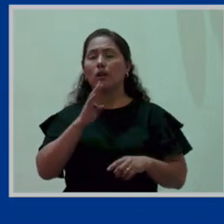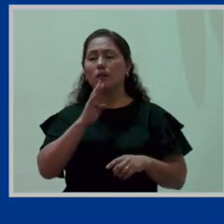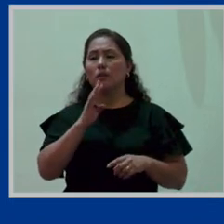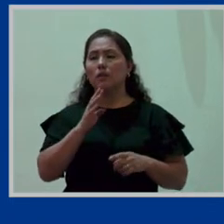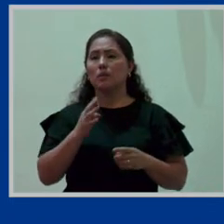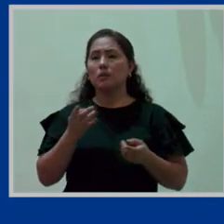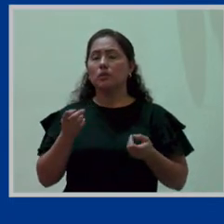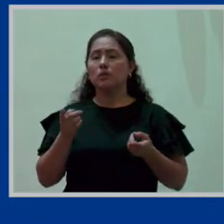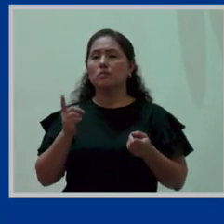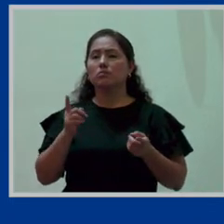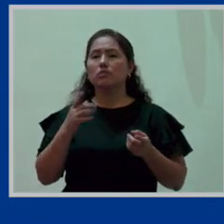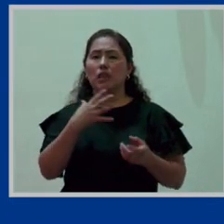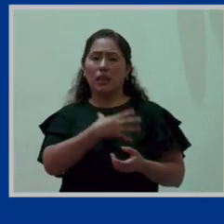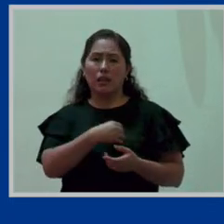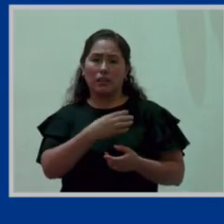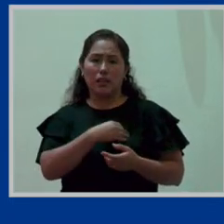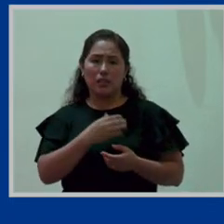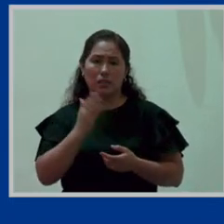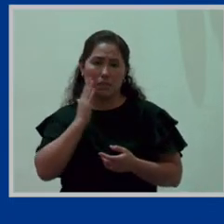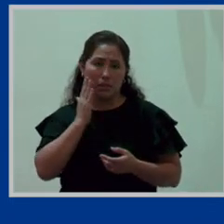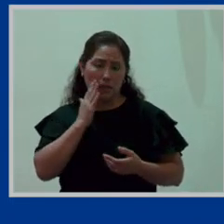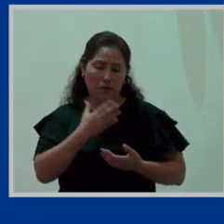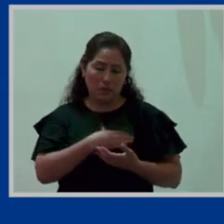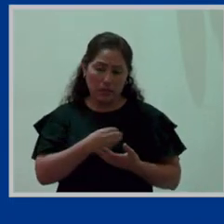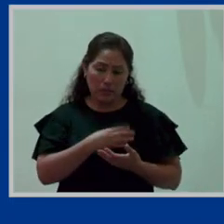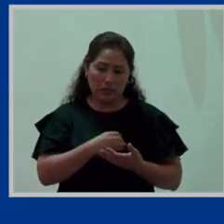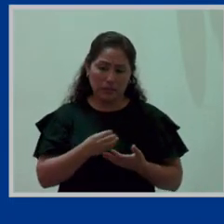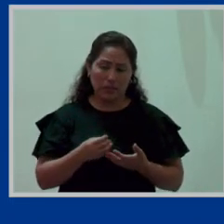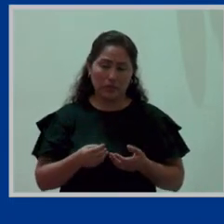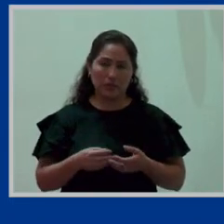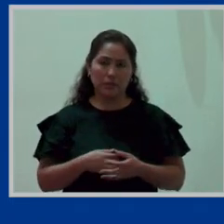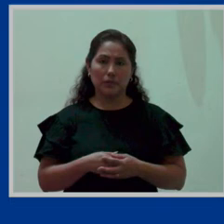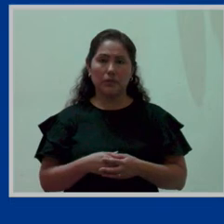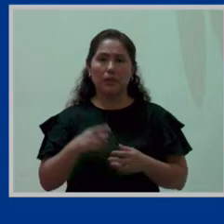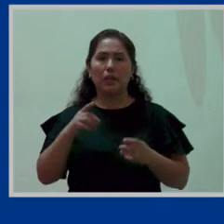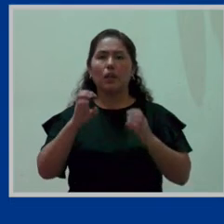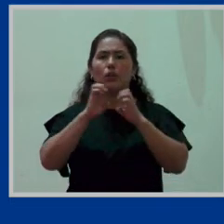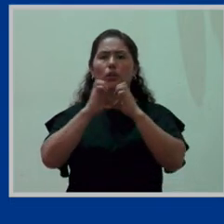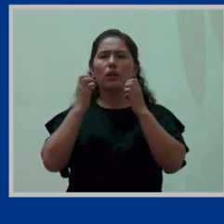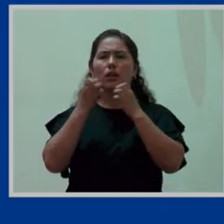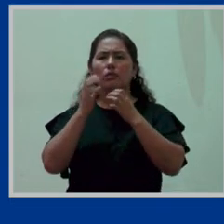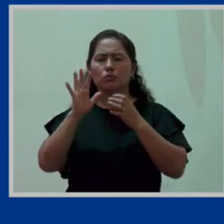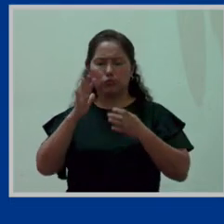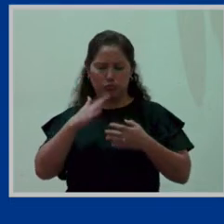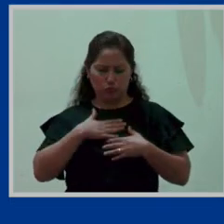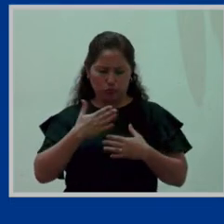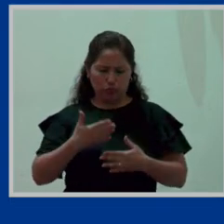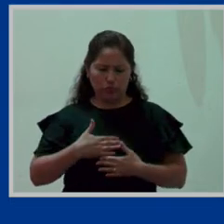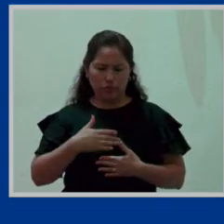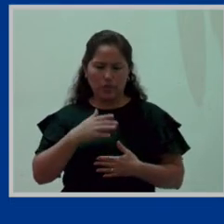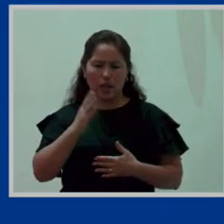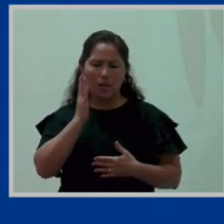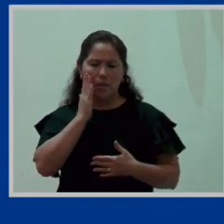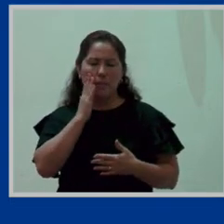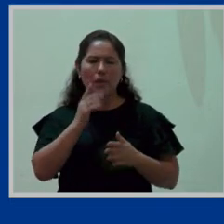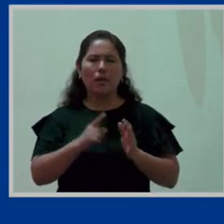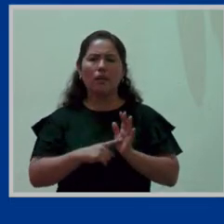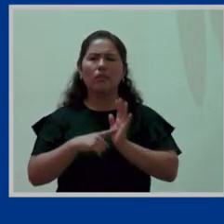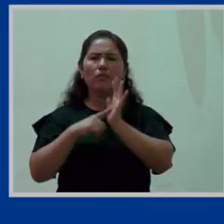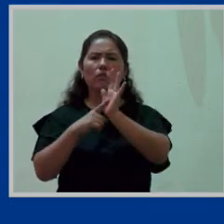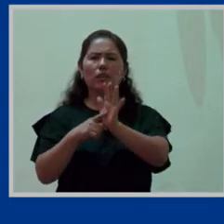perdón, cuando hablamos de lactancia materna, el organismo de la madre nos refleja que es